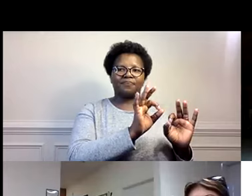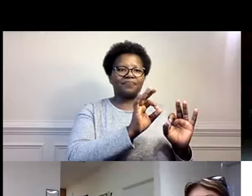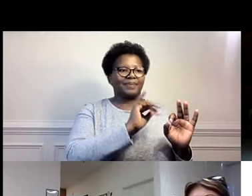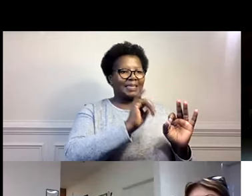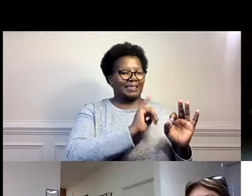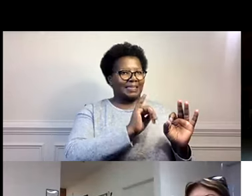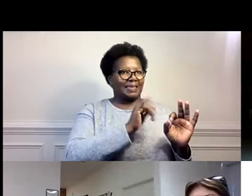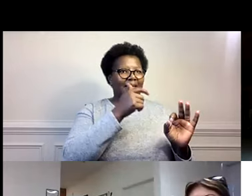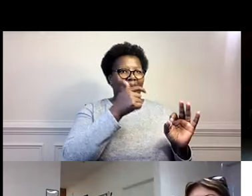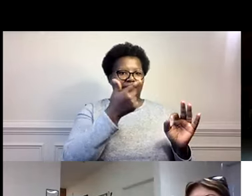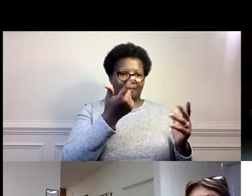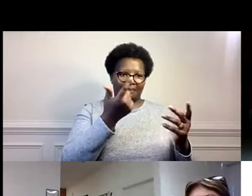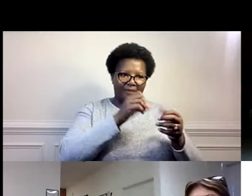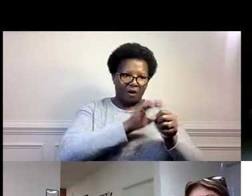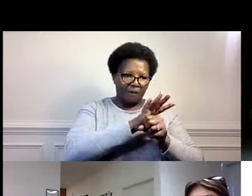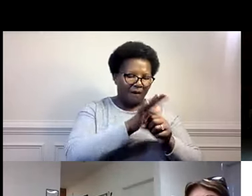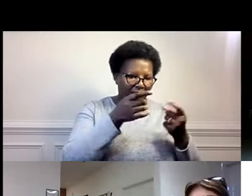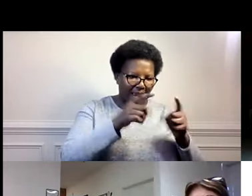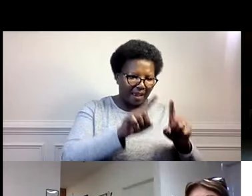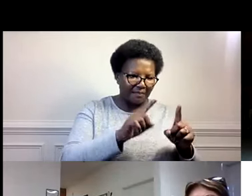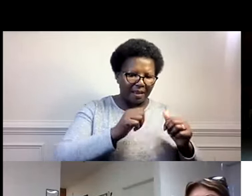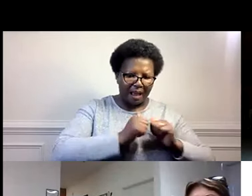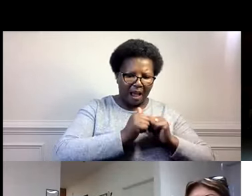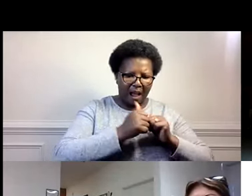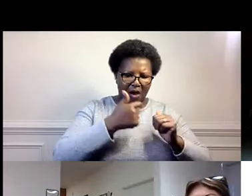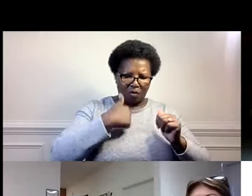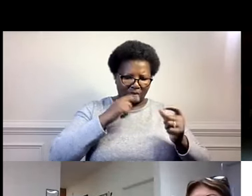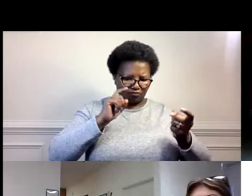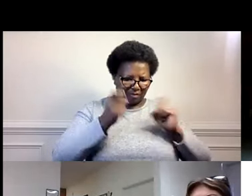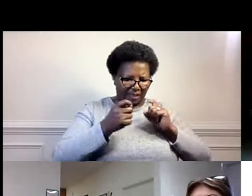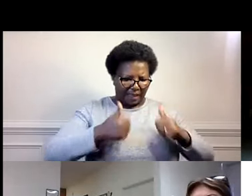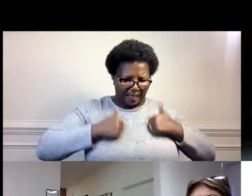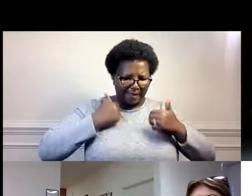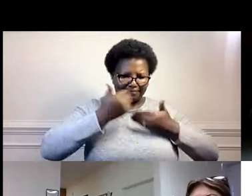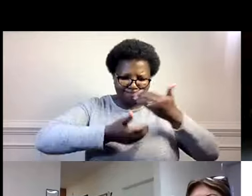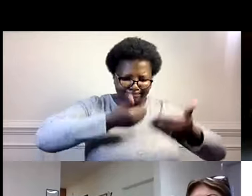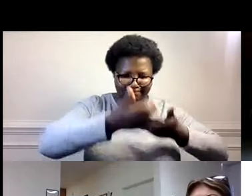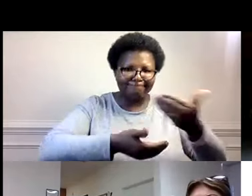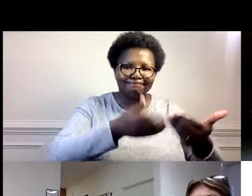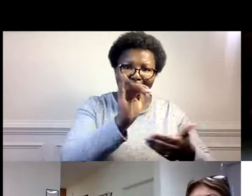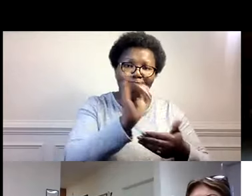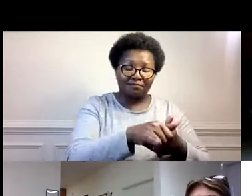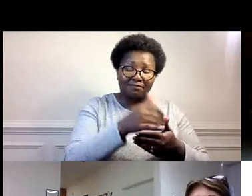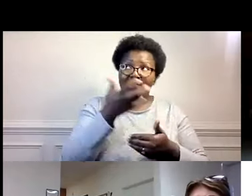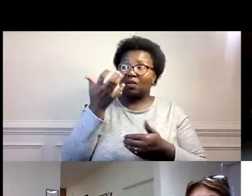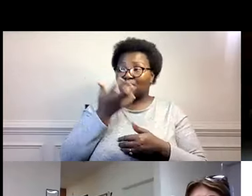simplemente poder vivir durante esa pandemia, ajustarnos a una pandemia.